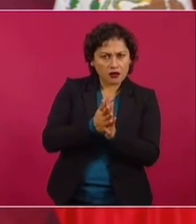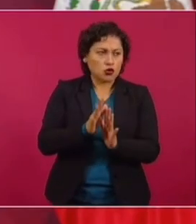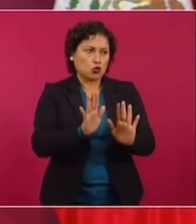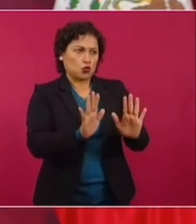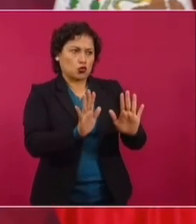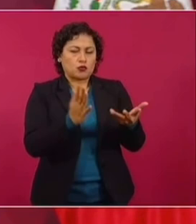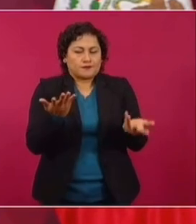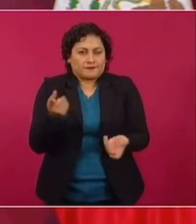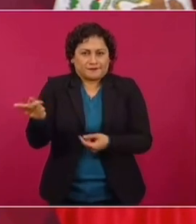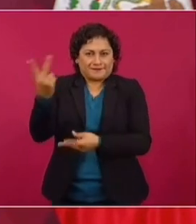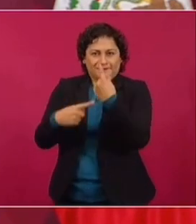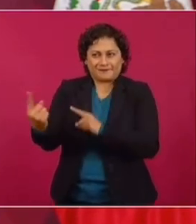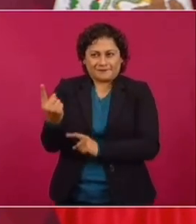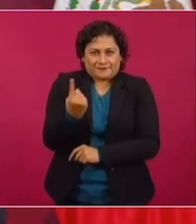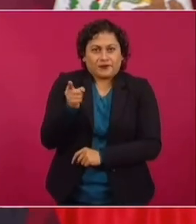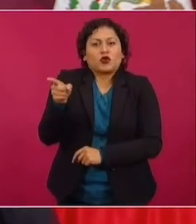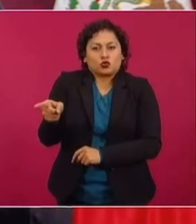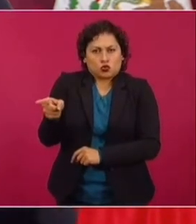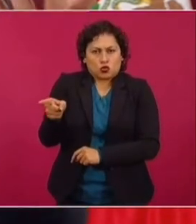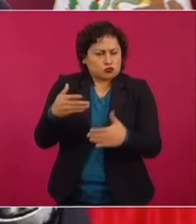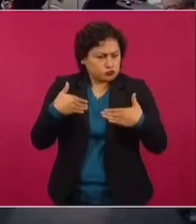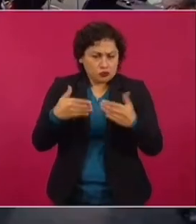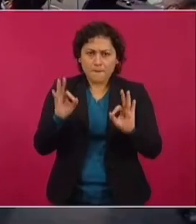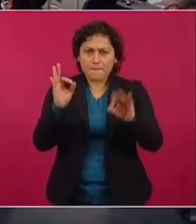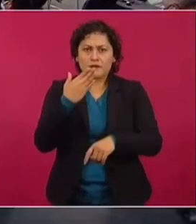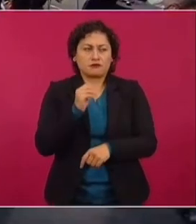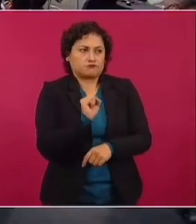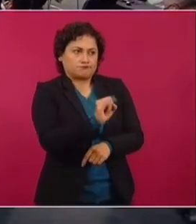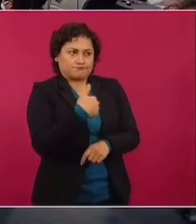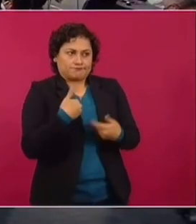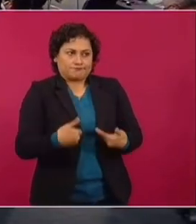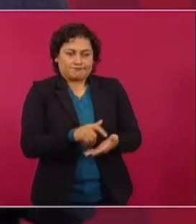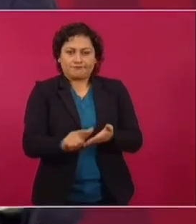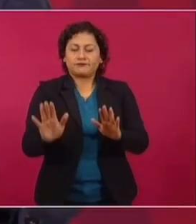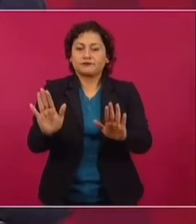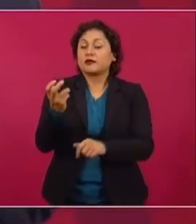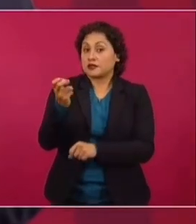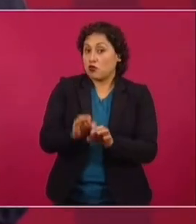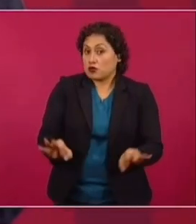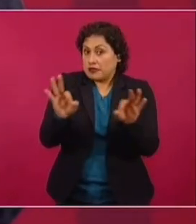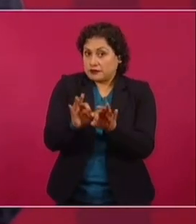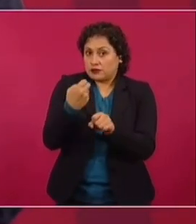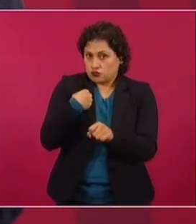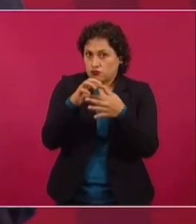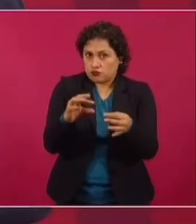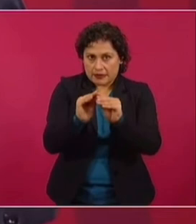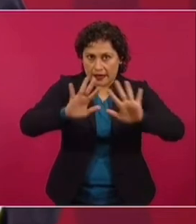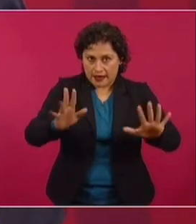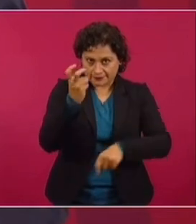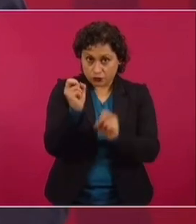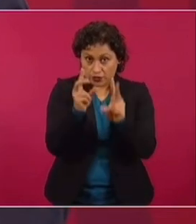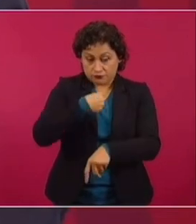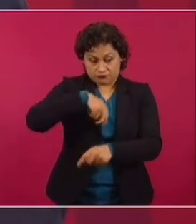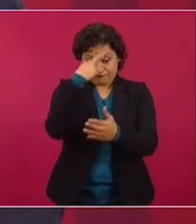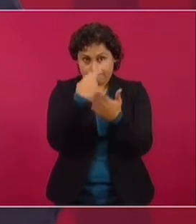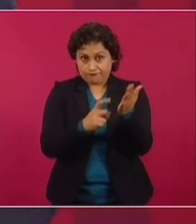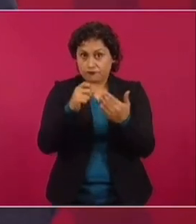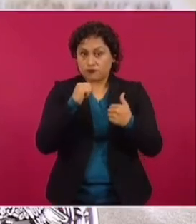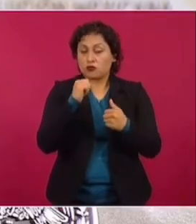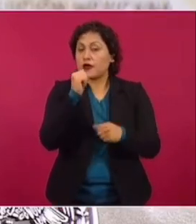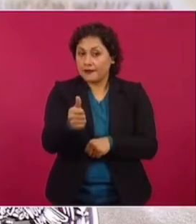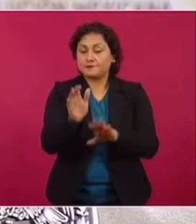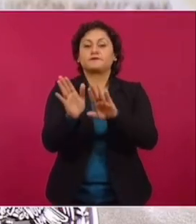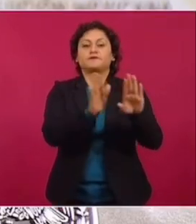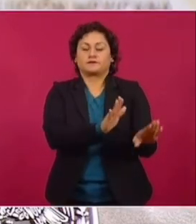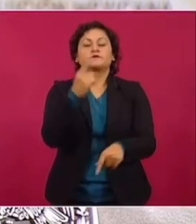tu intervención, o no obedece a eso, tu intervención tú estás actuando de buena fe. Pero sí, es importante que yo te aclare esta situación. Ahora, nosotros vamos a enviar, hoy en la mañana